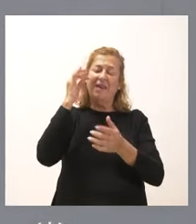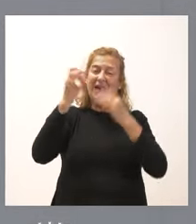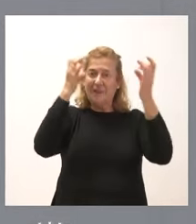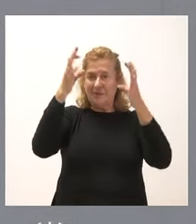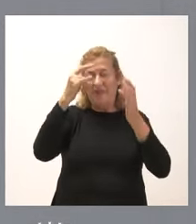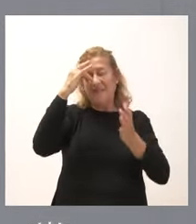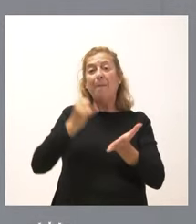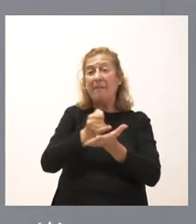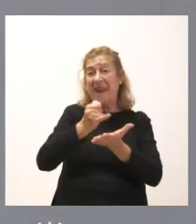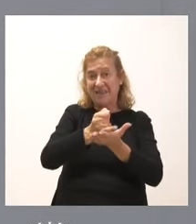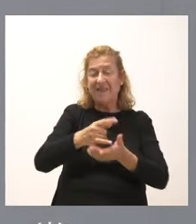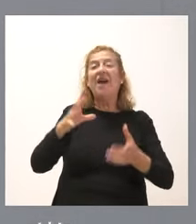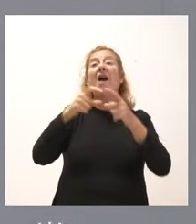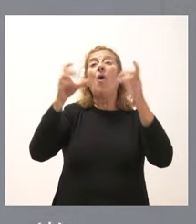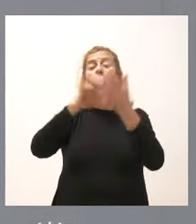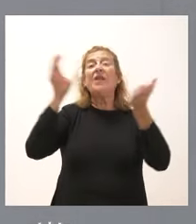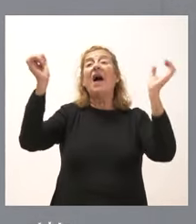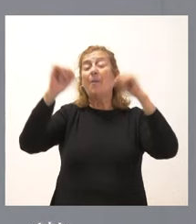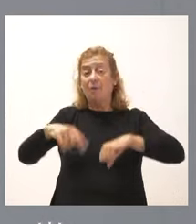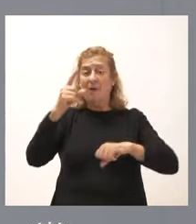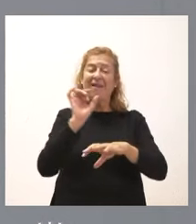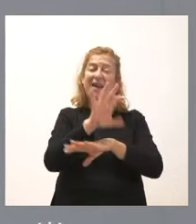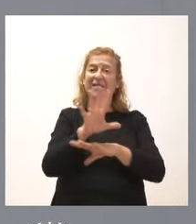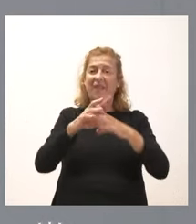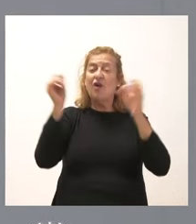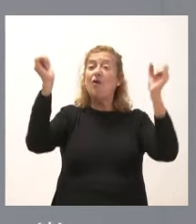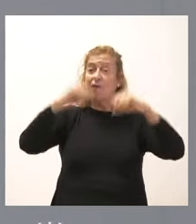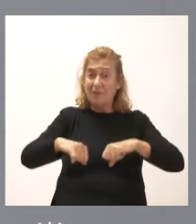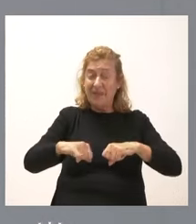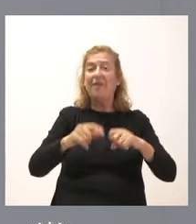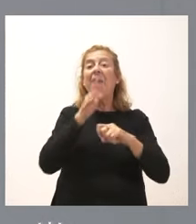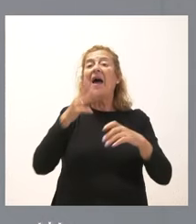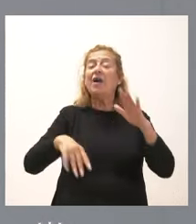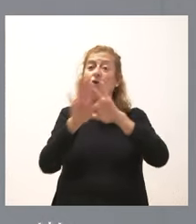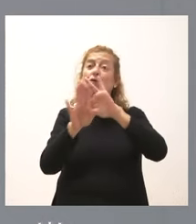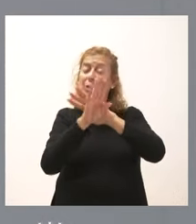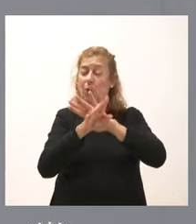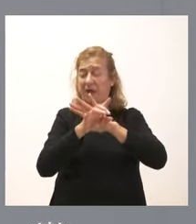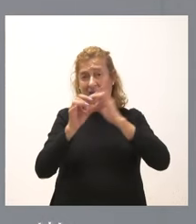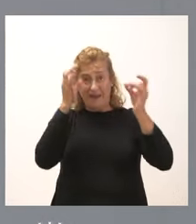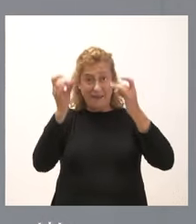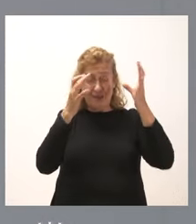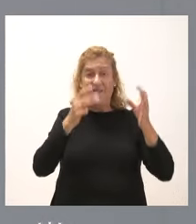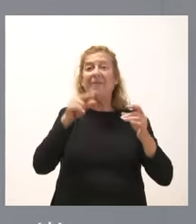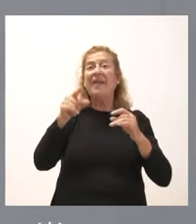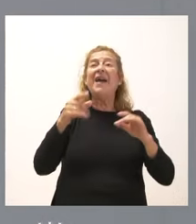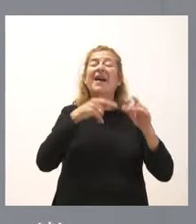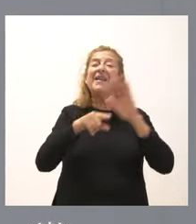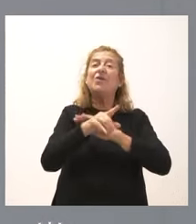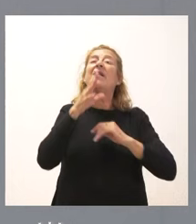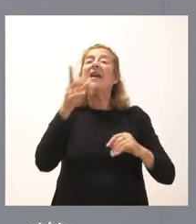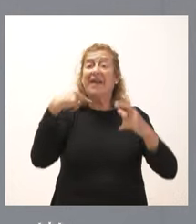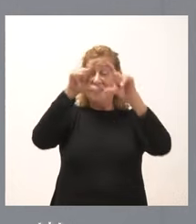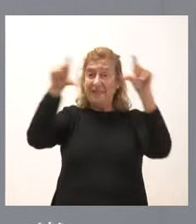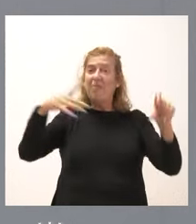La Junta aprueba una carta de conformidad para que Constitución Ferial de Castilla y León continúe su actividad. Este trámite facilita que la entidad